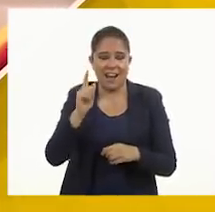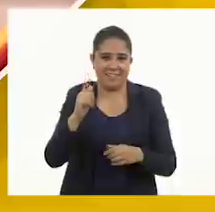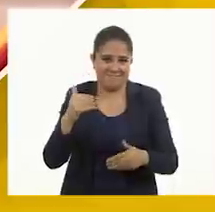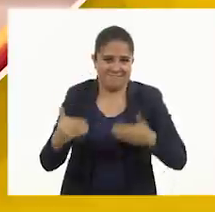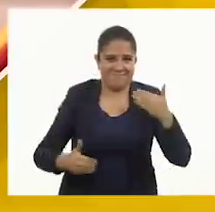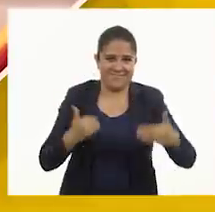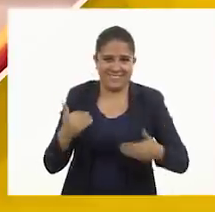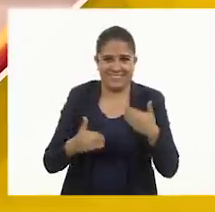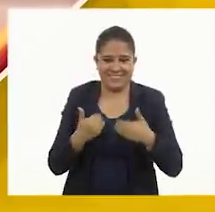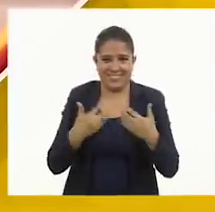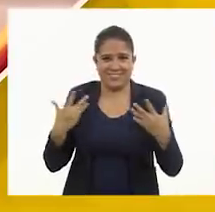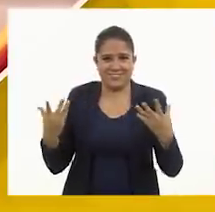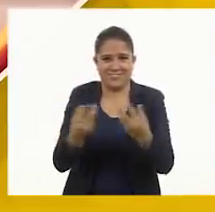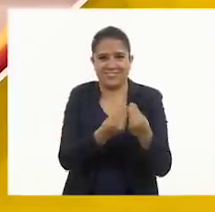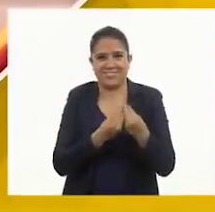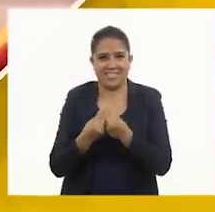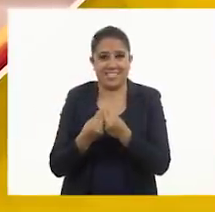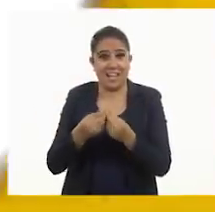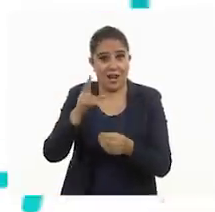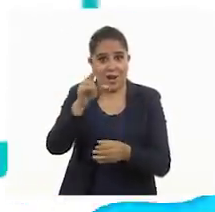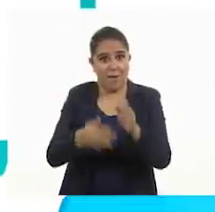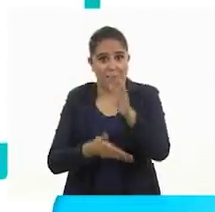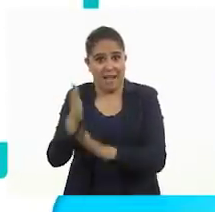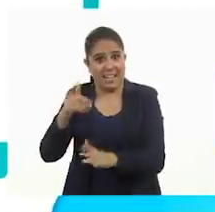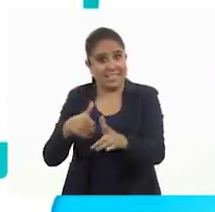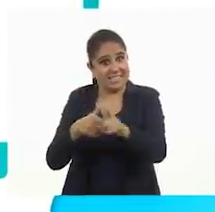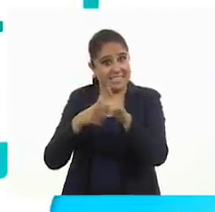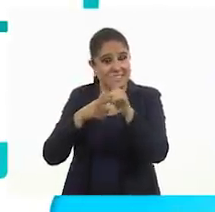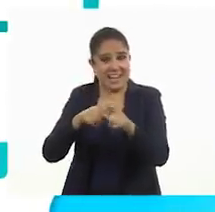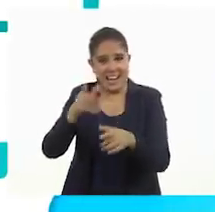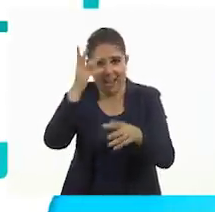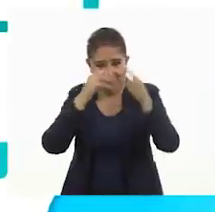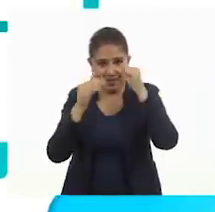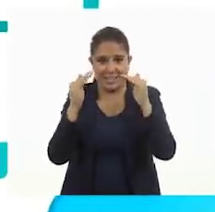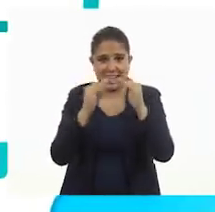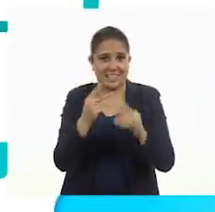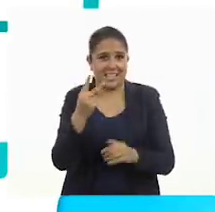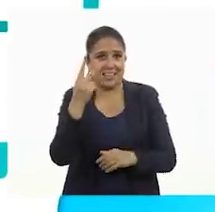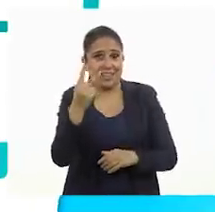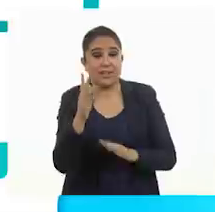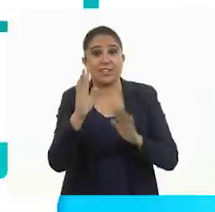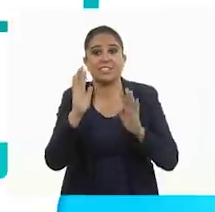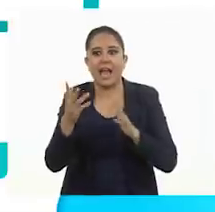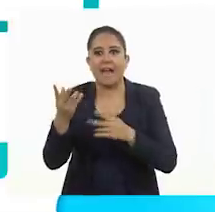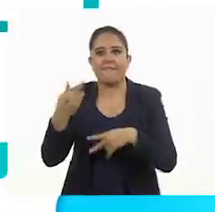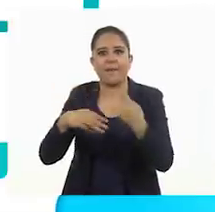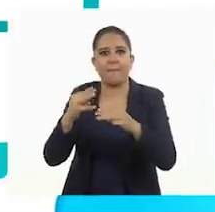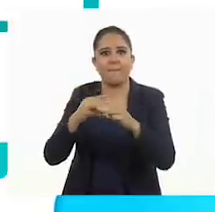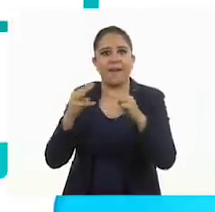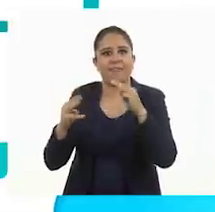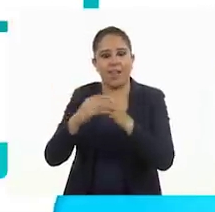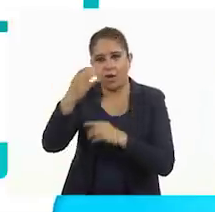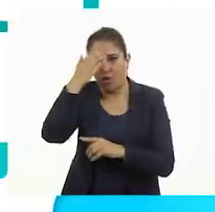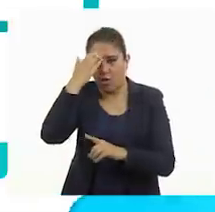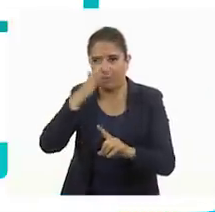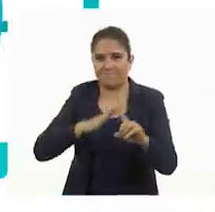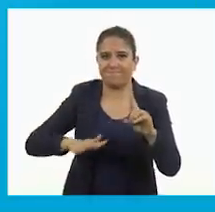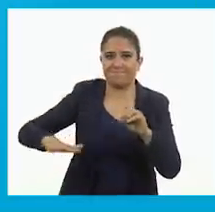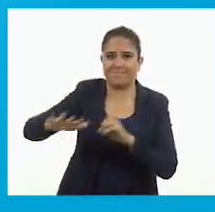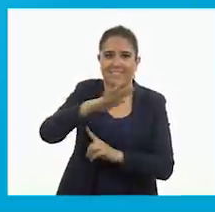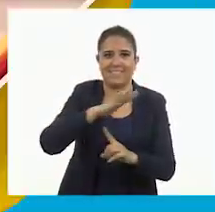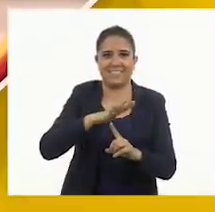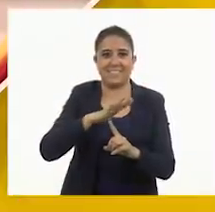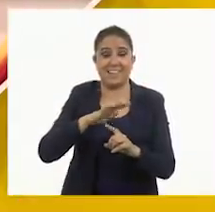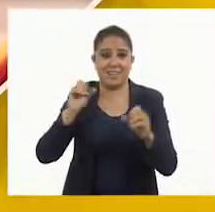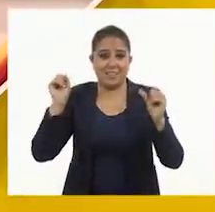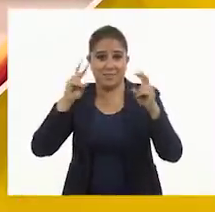disfrutado tanto como nosotras. No se vayan, continúen aquí en Aprende en Casa 2, porque ya viene la asignatura de Conocimiento del Medio.